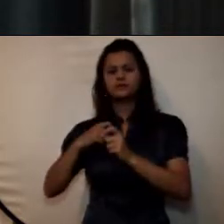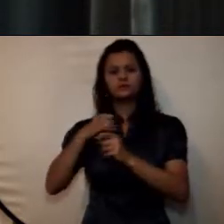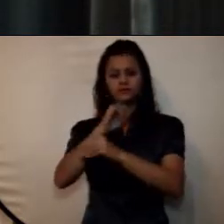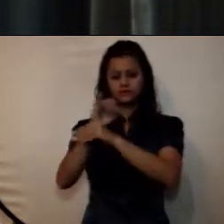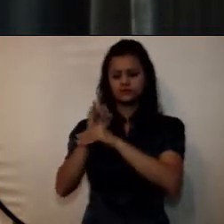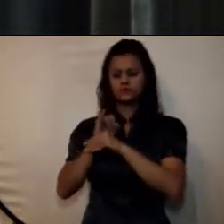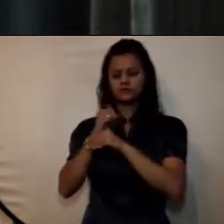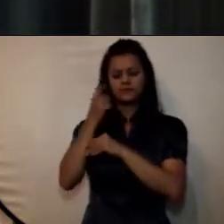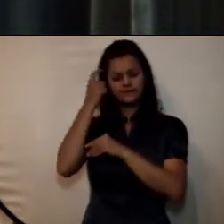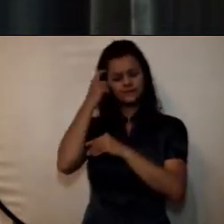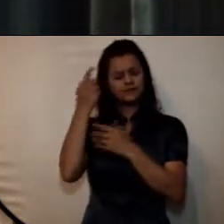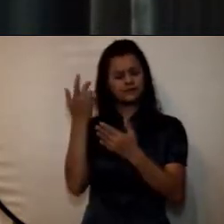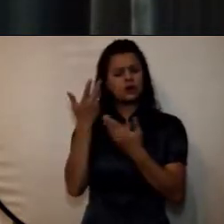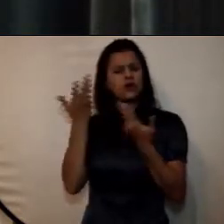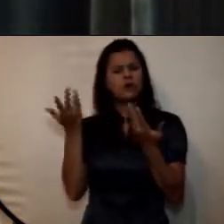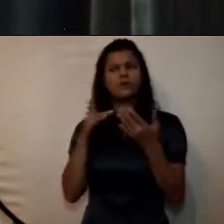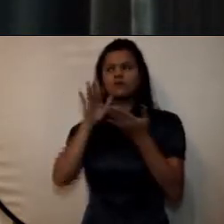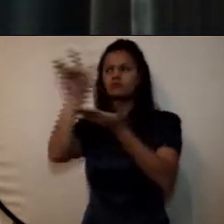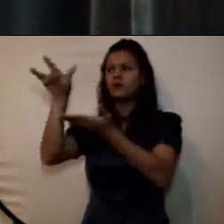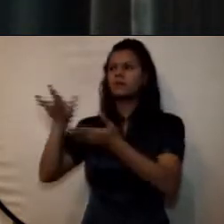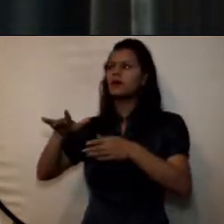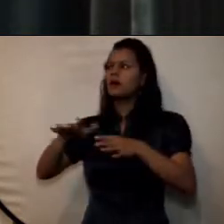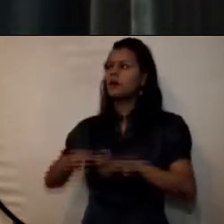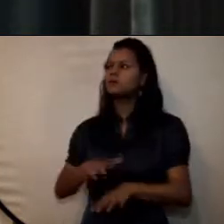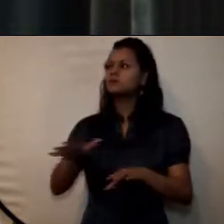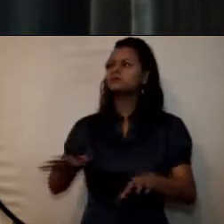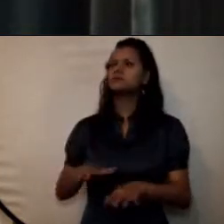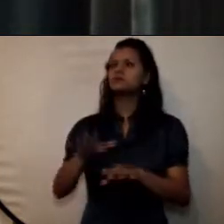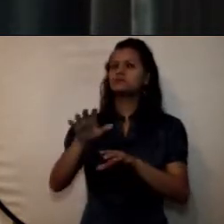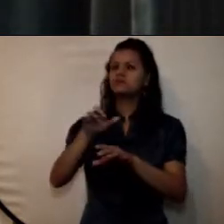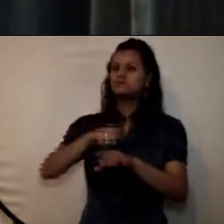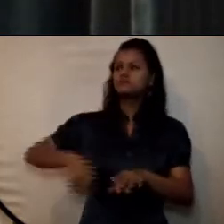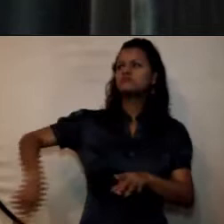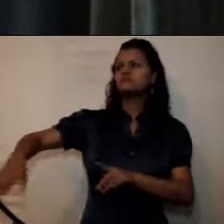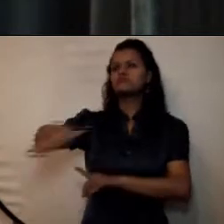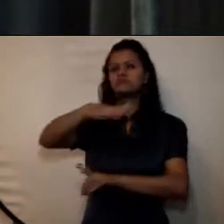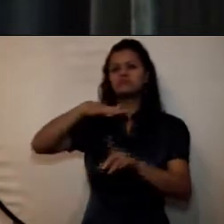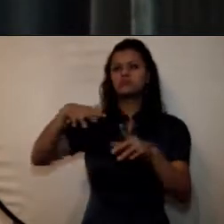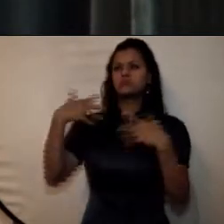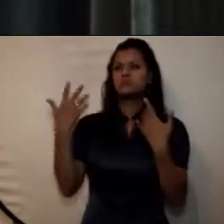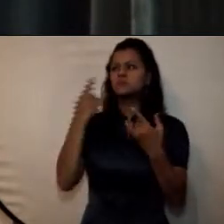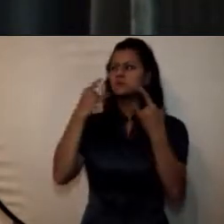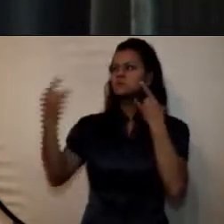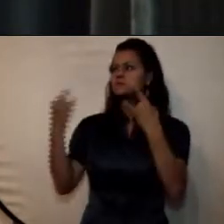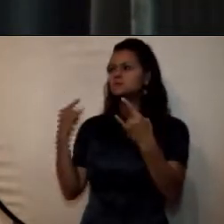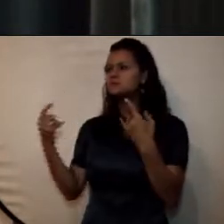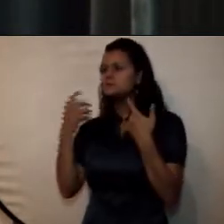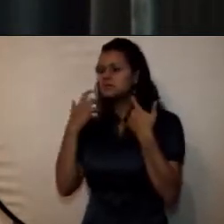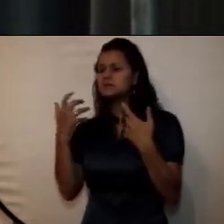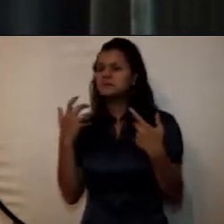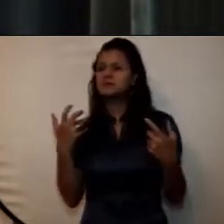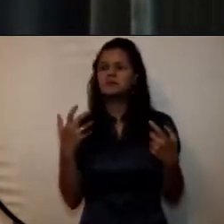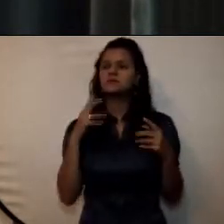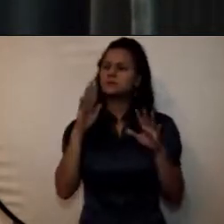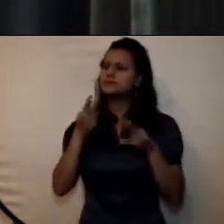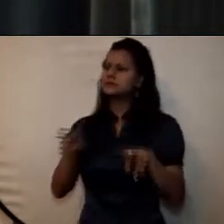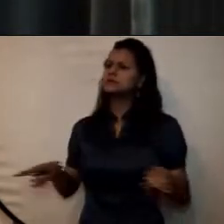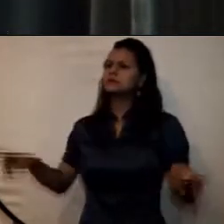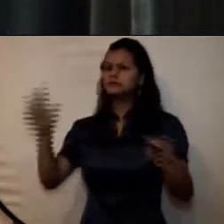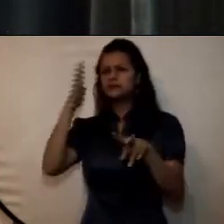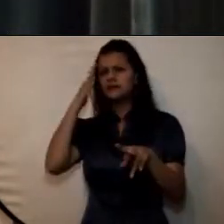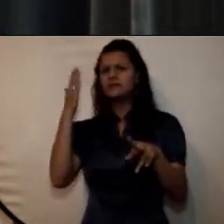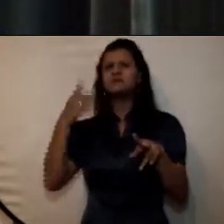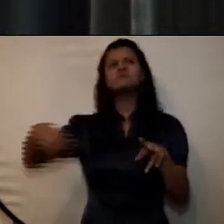marco de acción del entorno intereses y necesidades sociales así como saber cuál es la apreciación y visibilidad de nuestra institución